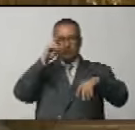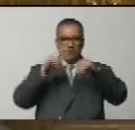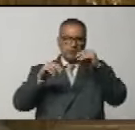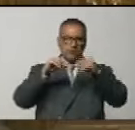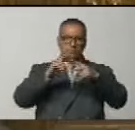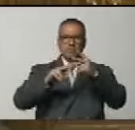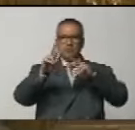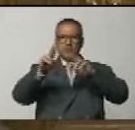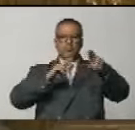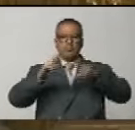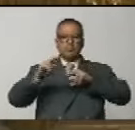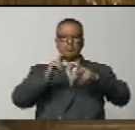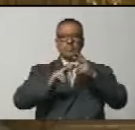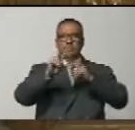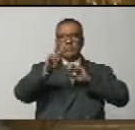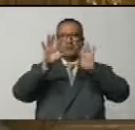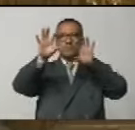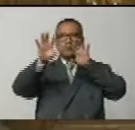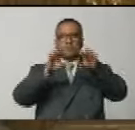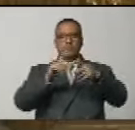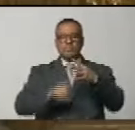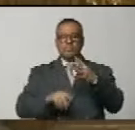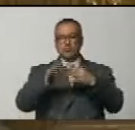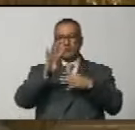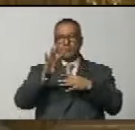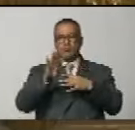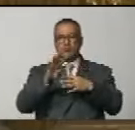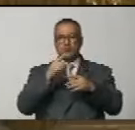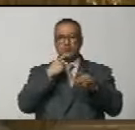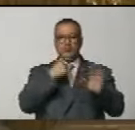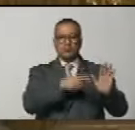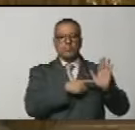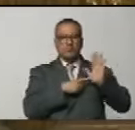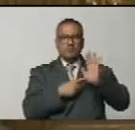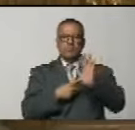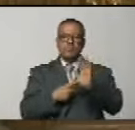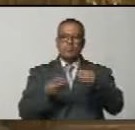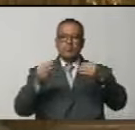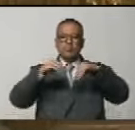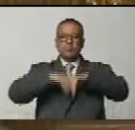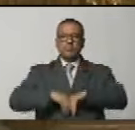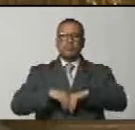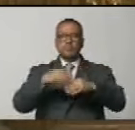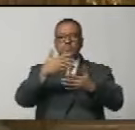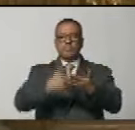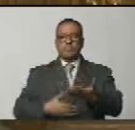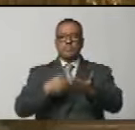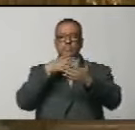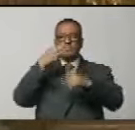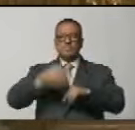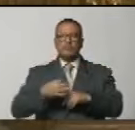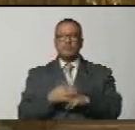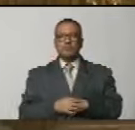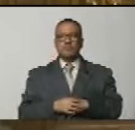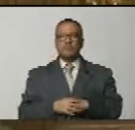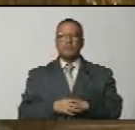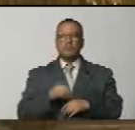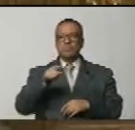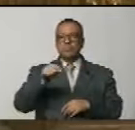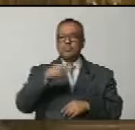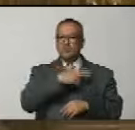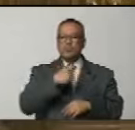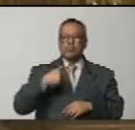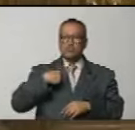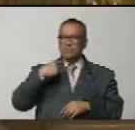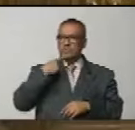relaciones entre ambos países. Cuarto publicar el presente acuerdo en la Gaceta Oficial y no me queda